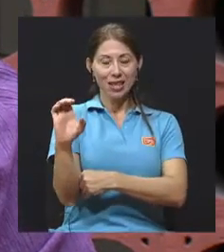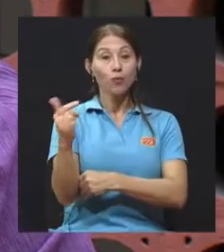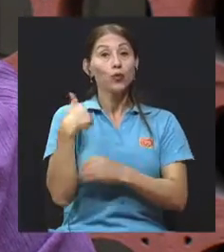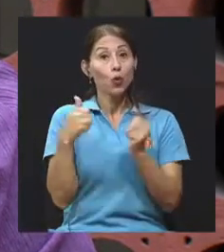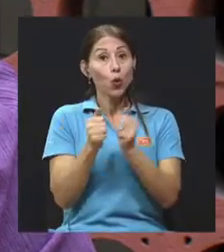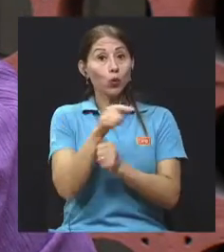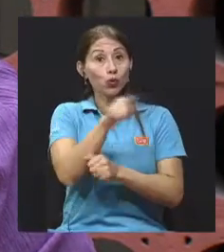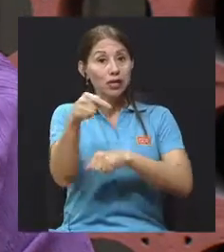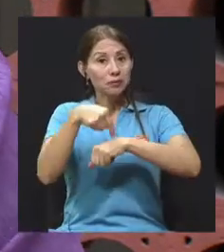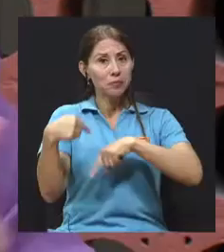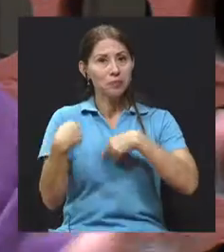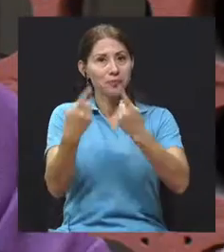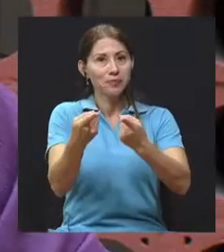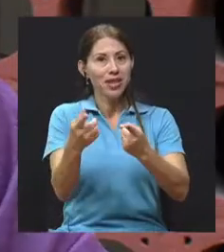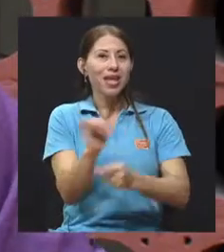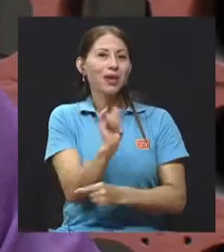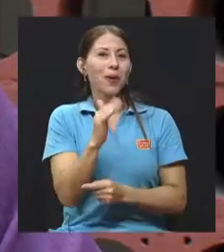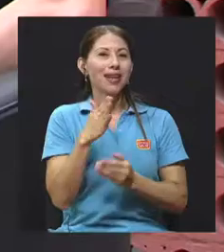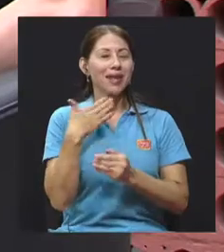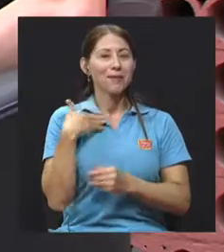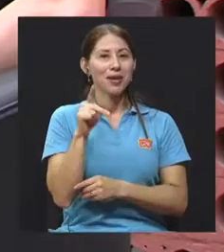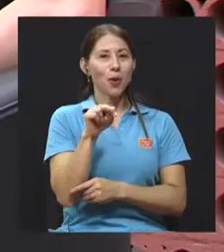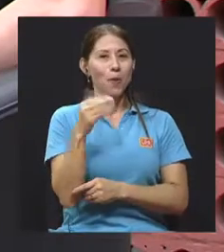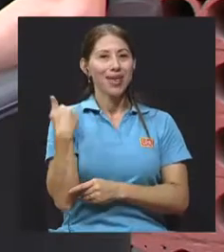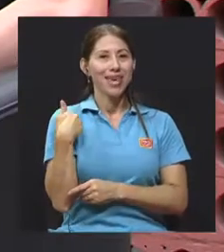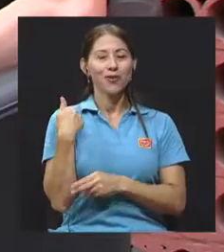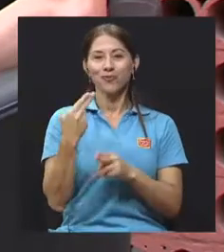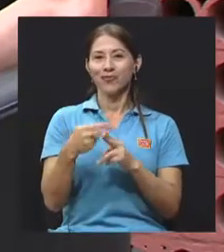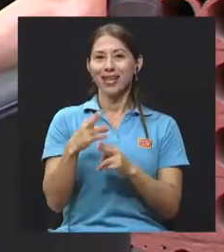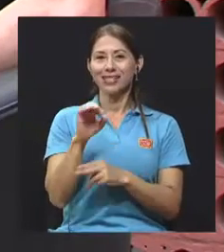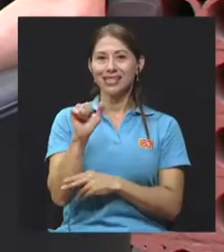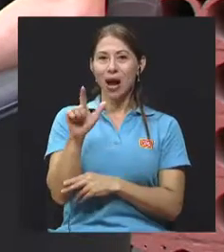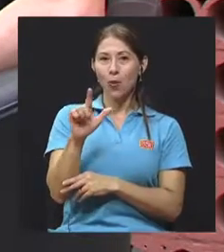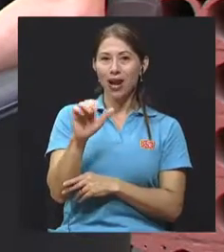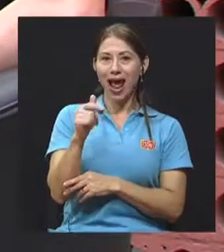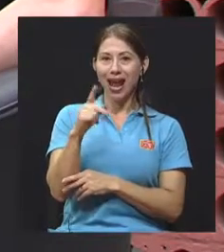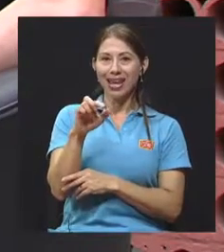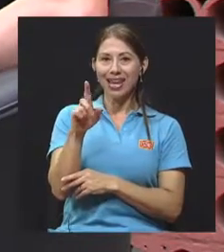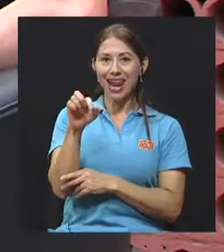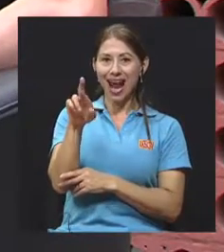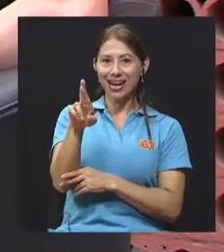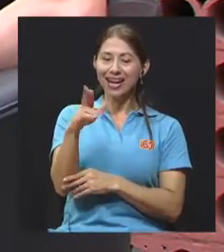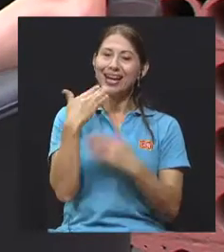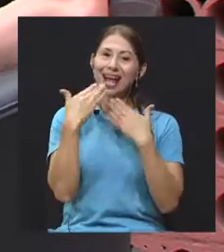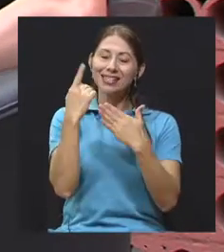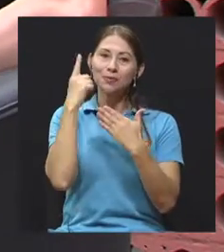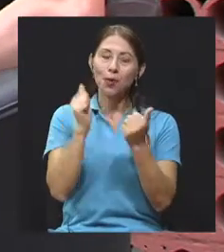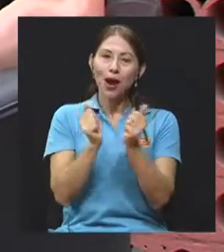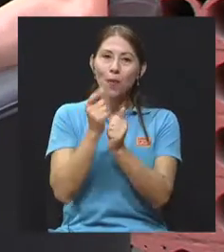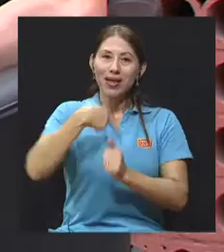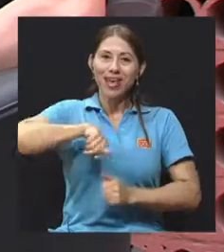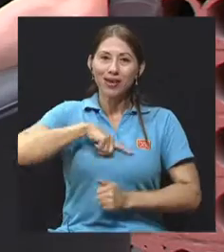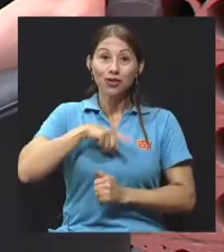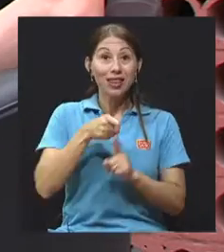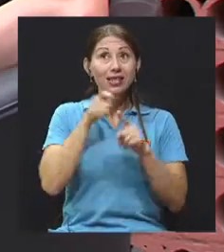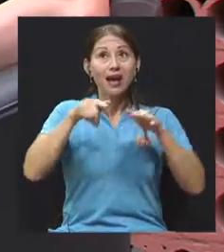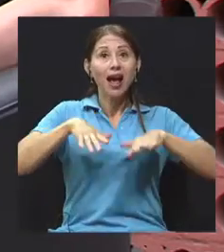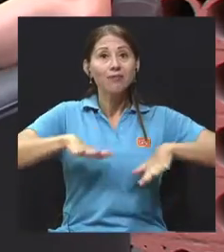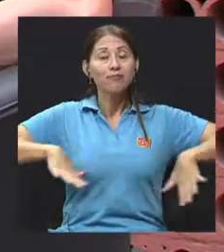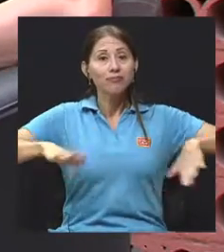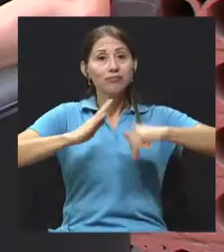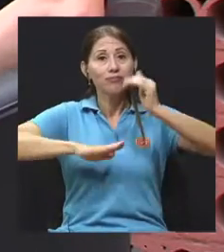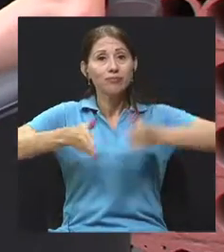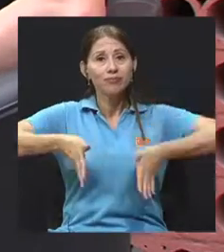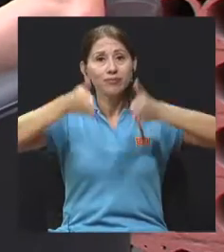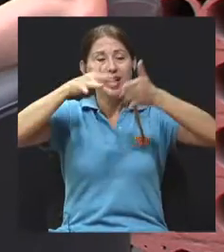30 minutos de información, al igual que mi compañero. Saúl Aguilar, muchísimas gracias por acompañarnos el día de hoy, desde acá María del Mar, desde la